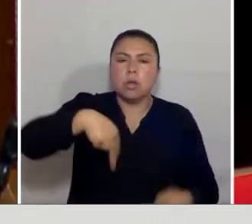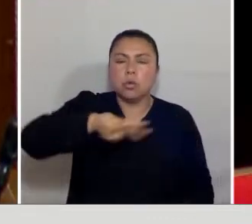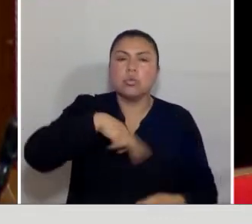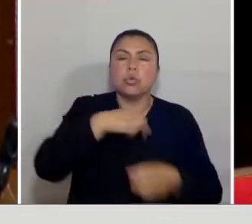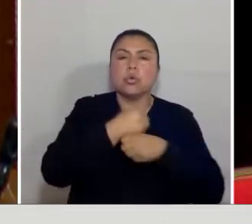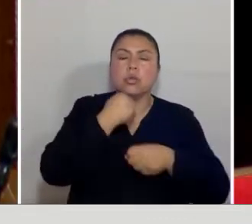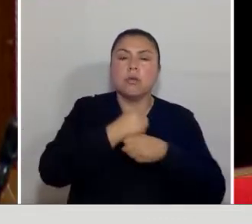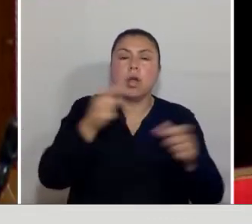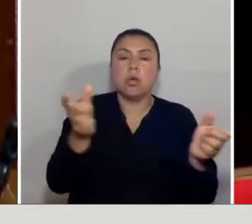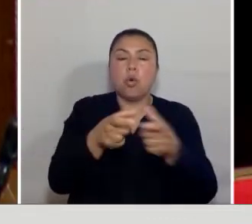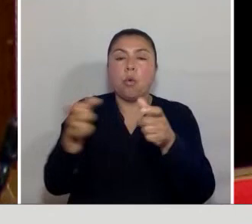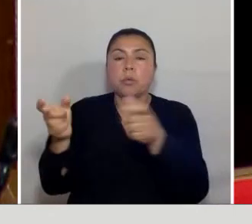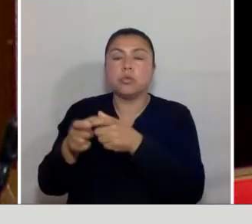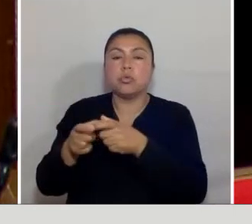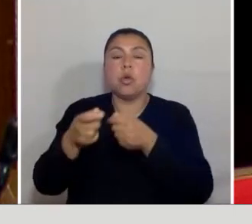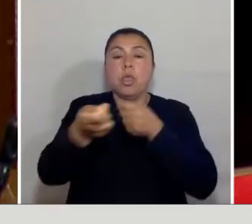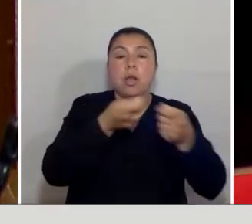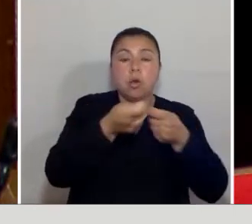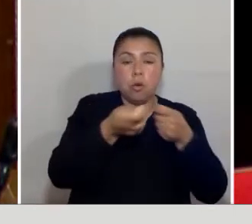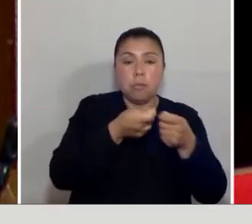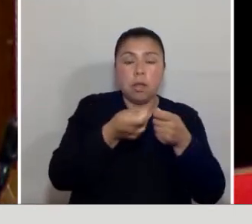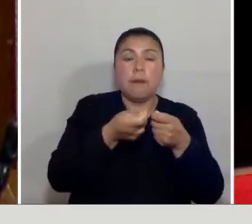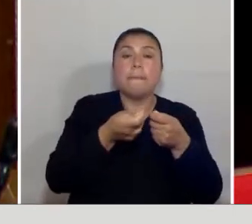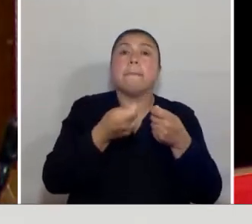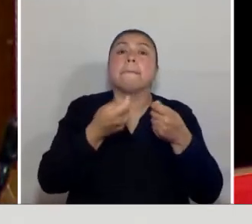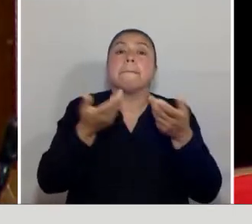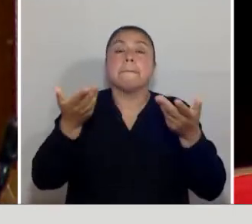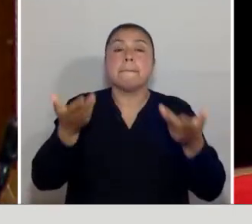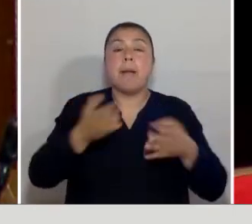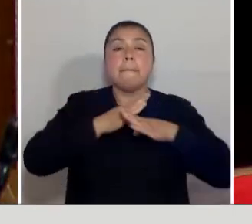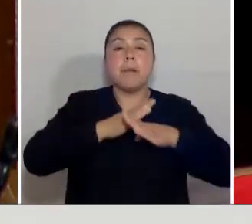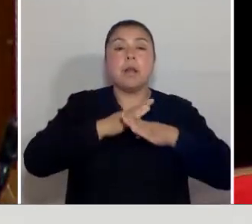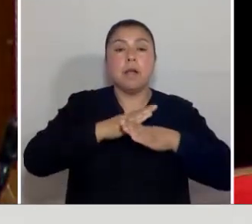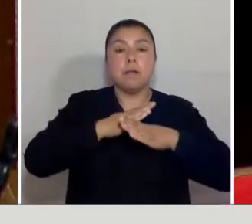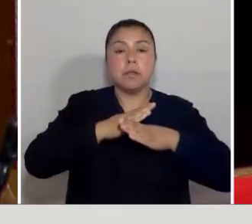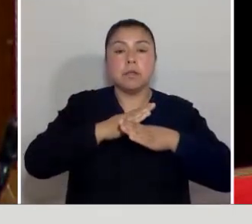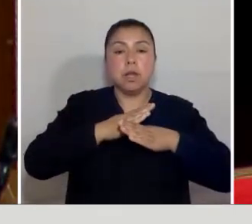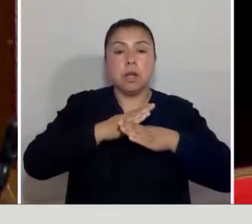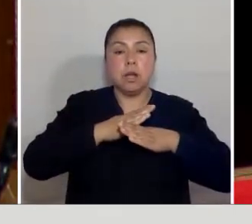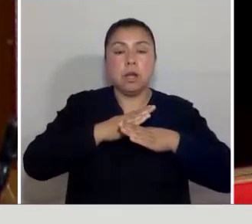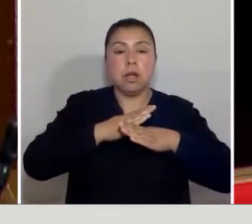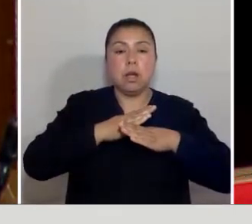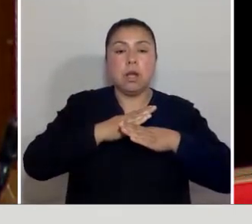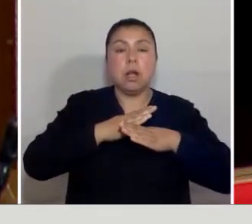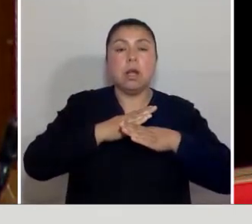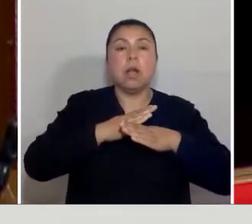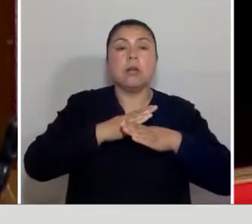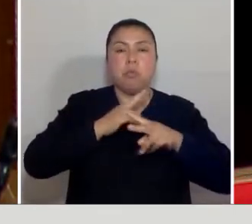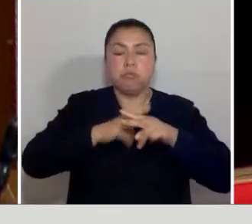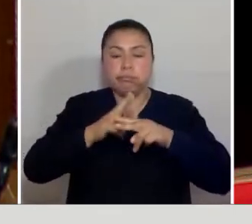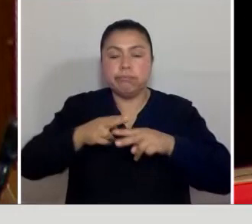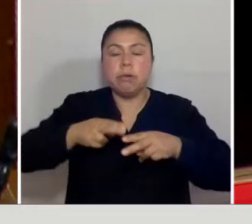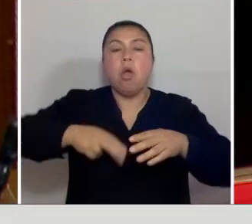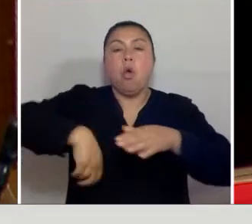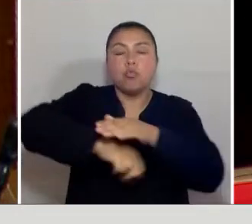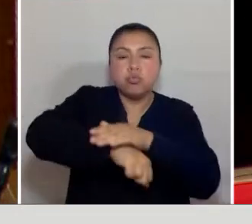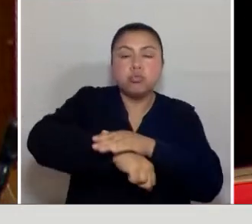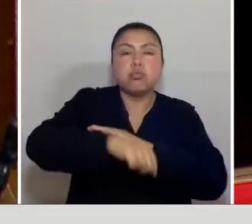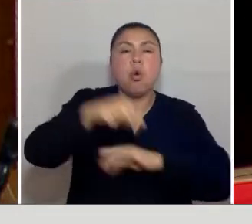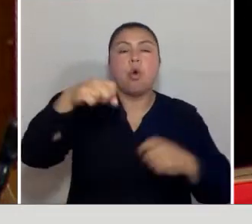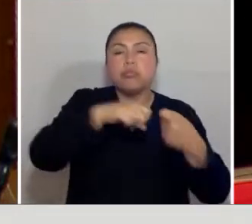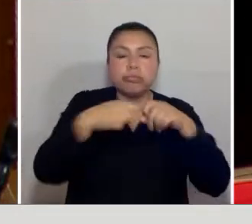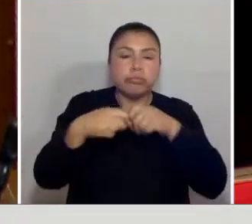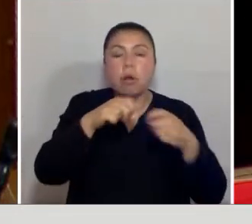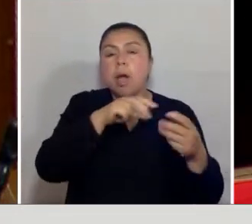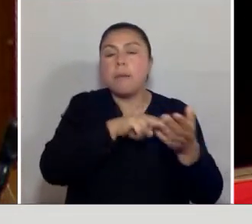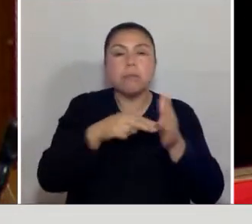Comisión de Economía para aquello, para evitar supuestos arreglos partidos que en algunos países se dado. Hoy día está una polémica instalada, por ejemplo,